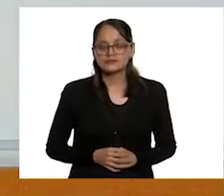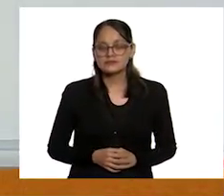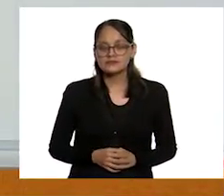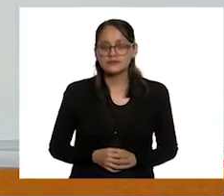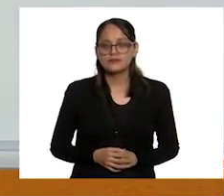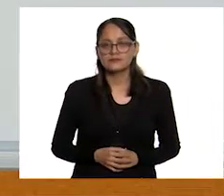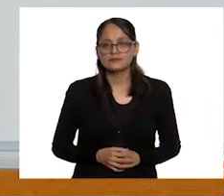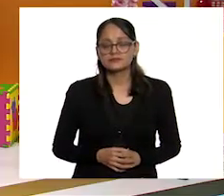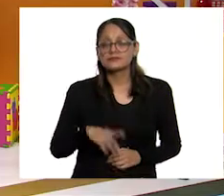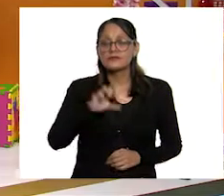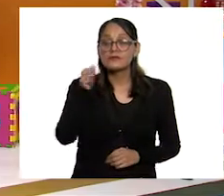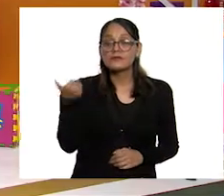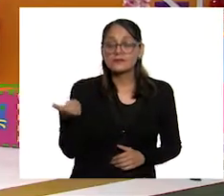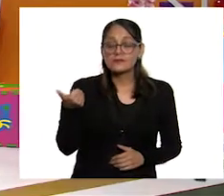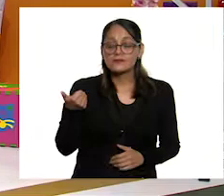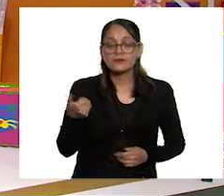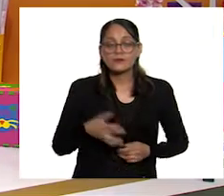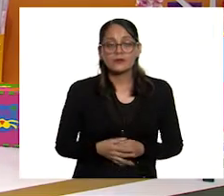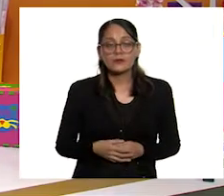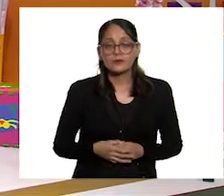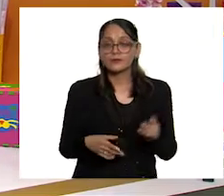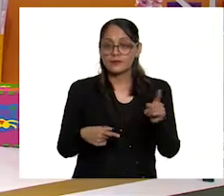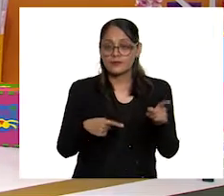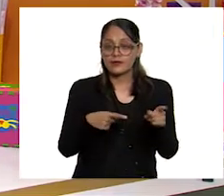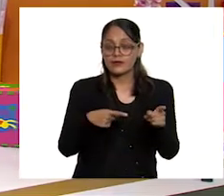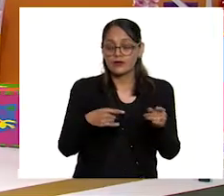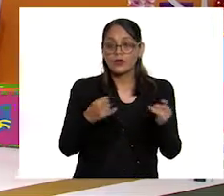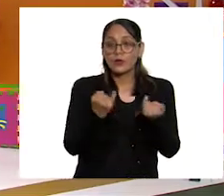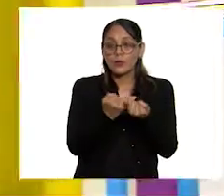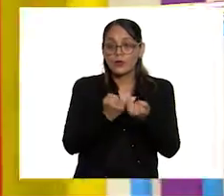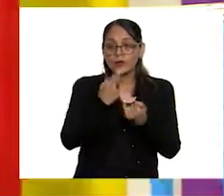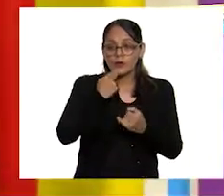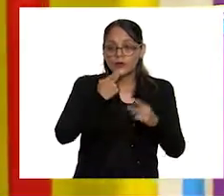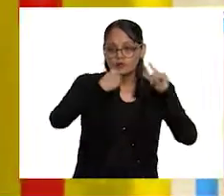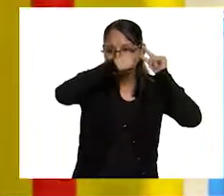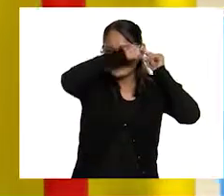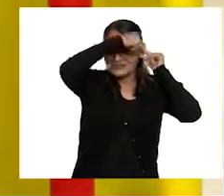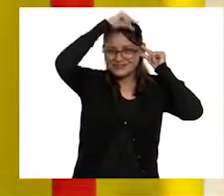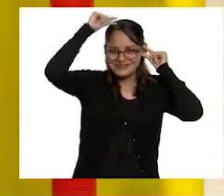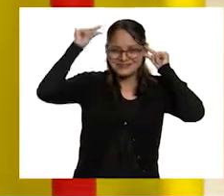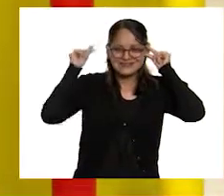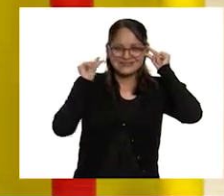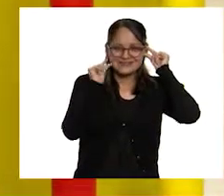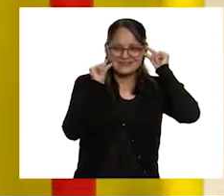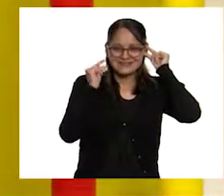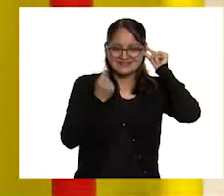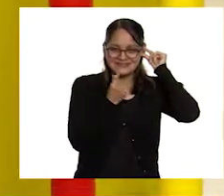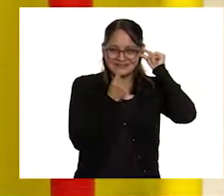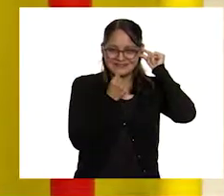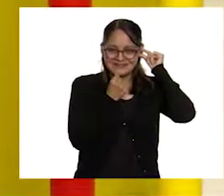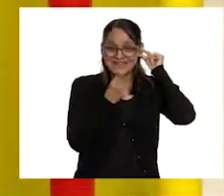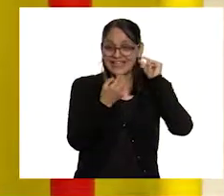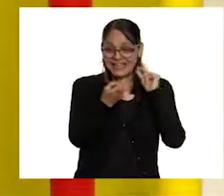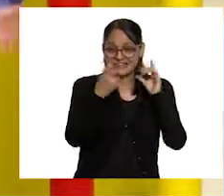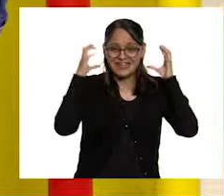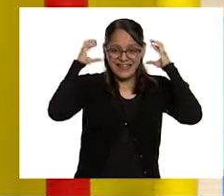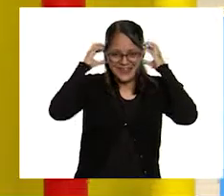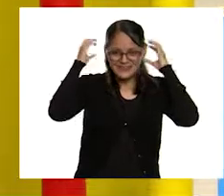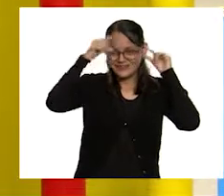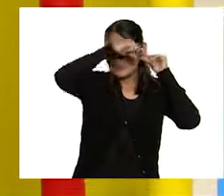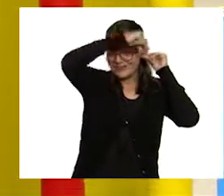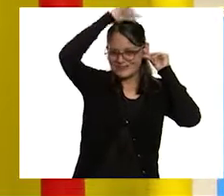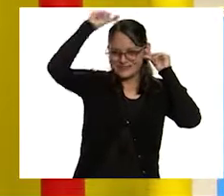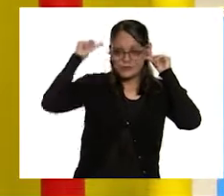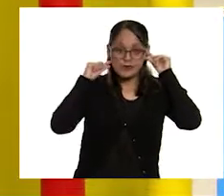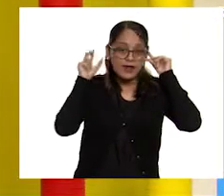escuchar. Aquí tengo otra. Usan diademas. Estos audífonos, ¿verdad? Para